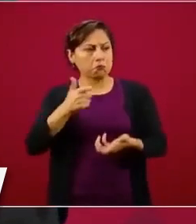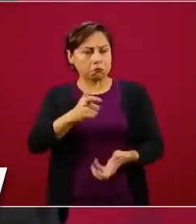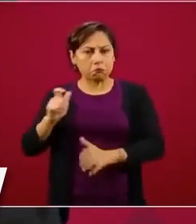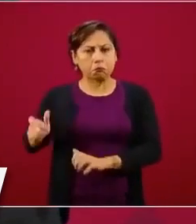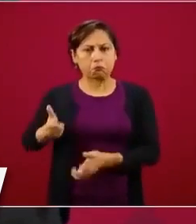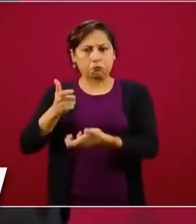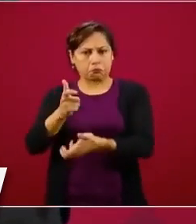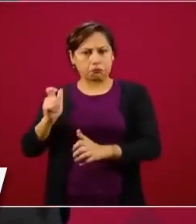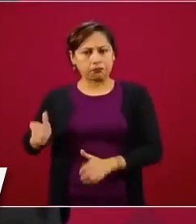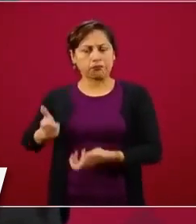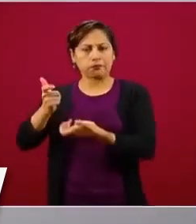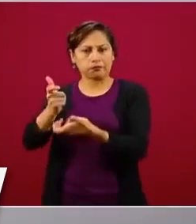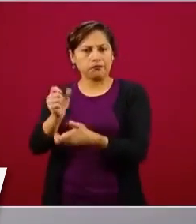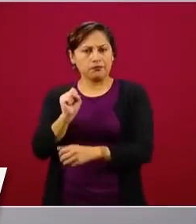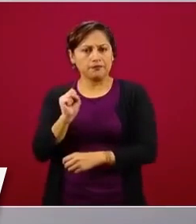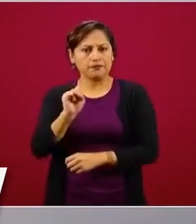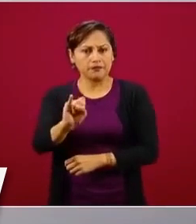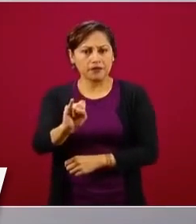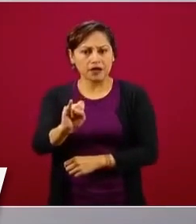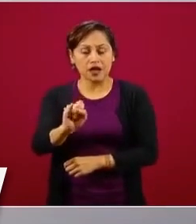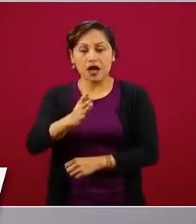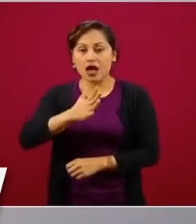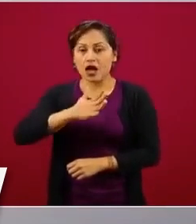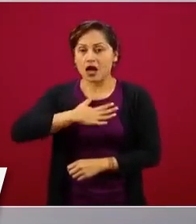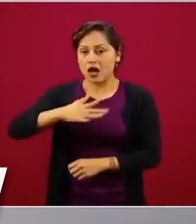corresponde al gobierno. Bueno,